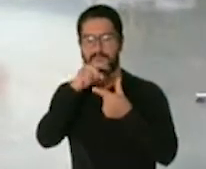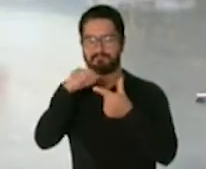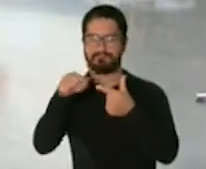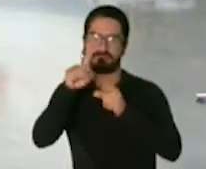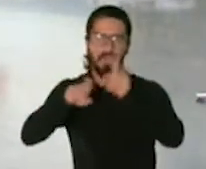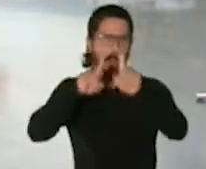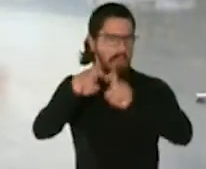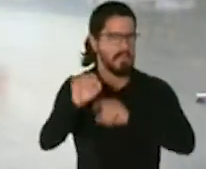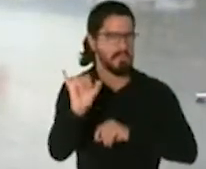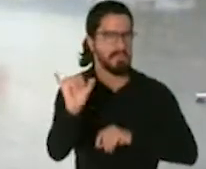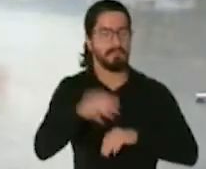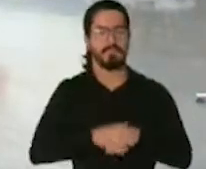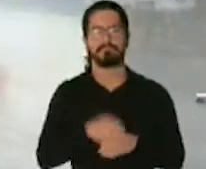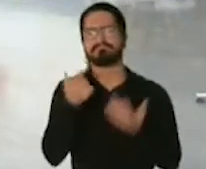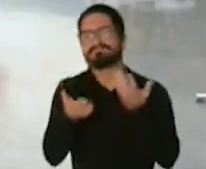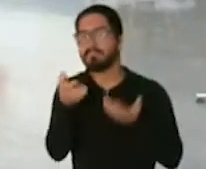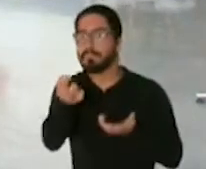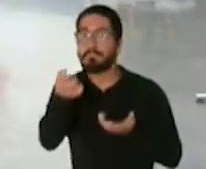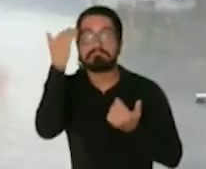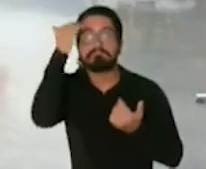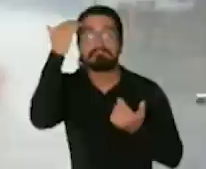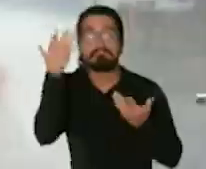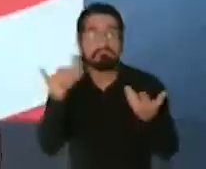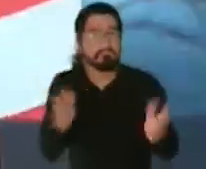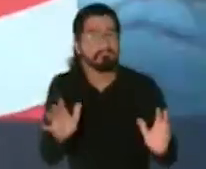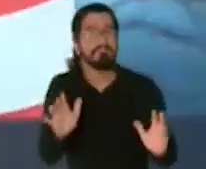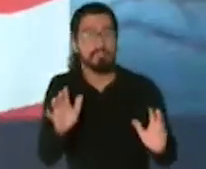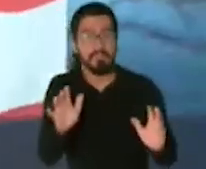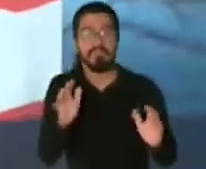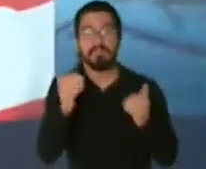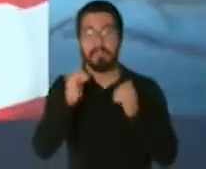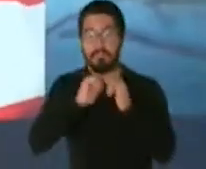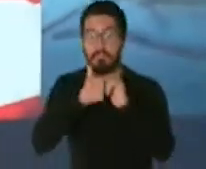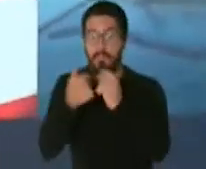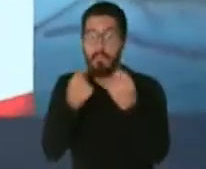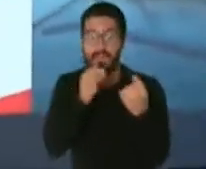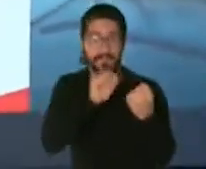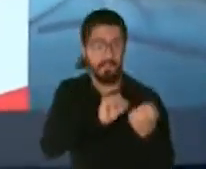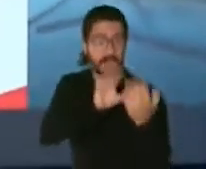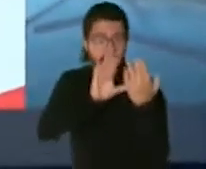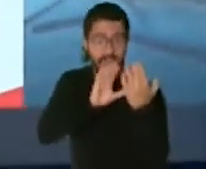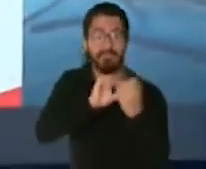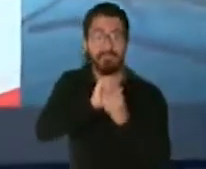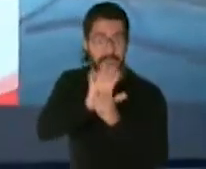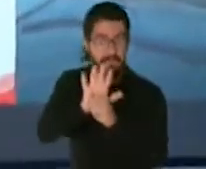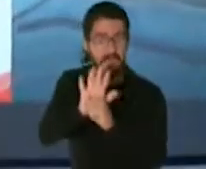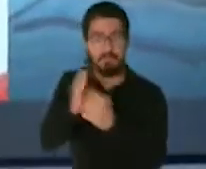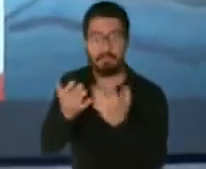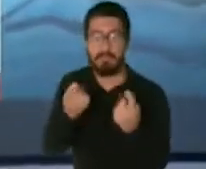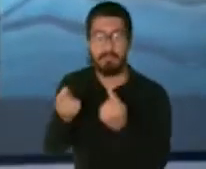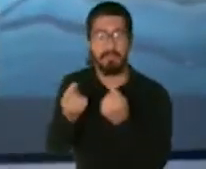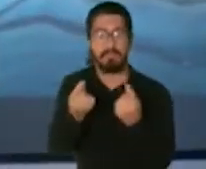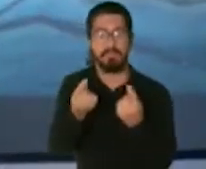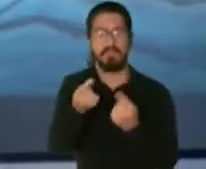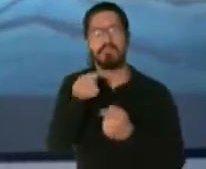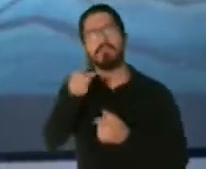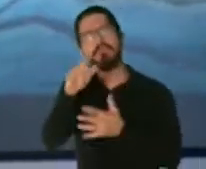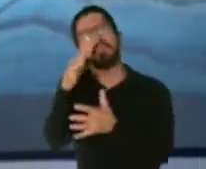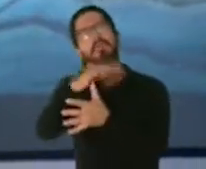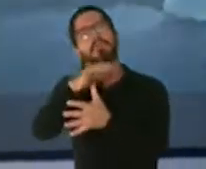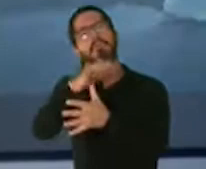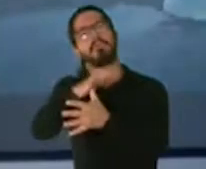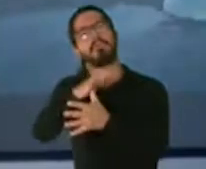través del proceso de transición. ¿Cómo va a encontrar la situación en términos de salud pública? ¿Qué es lo primero que tendrá que